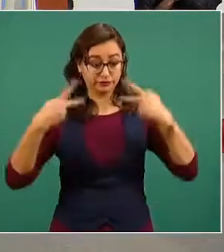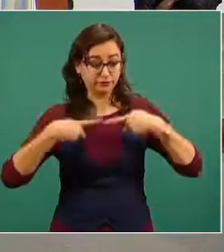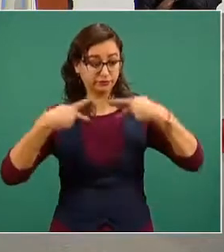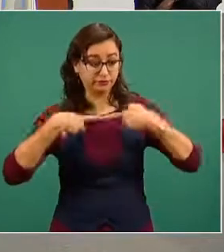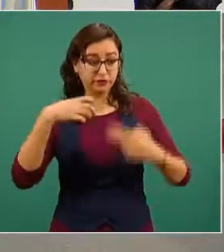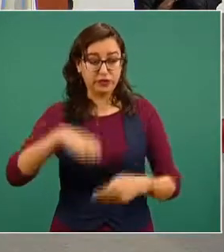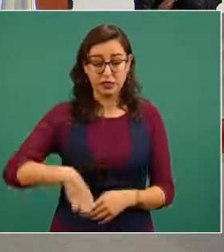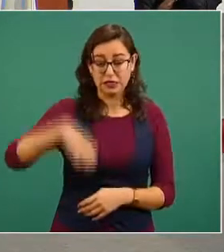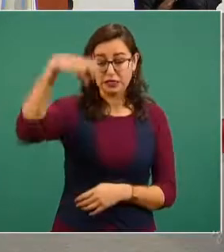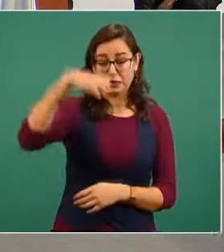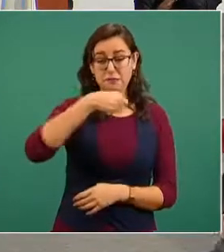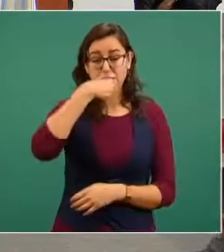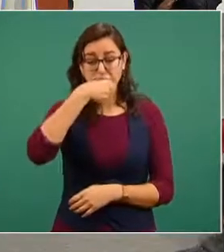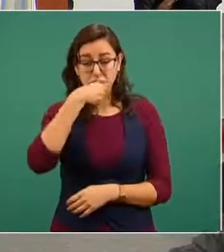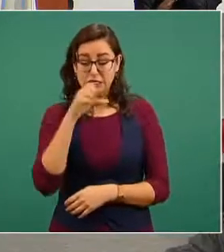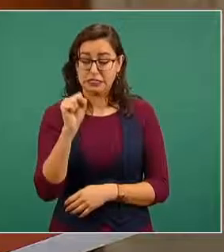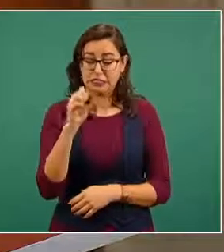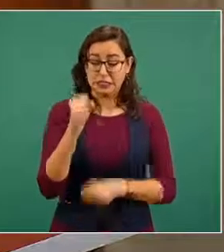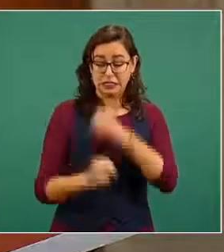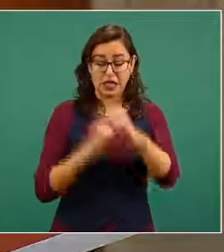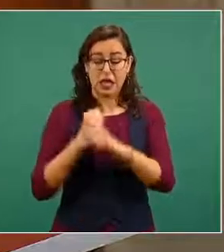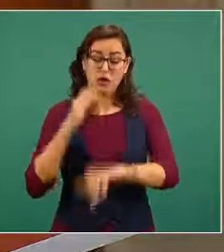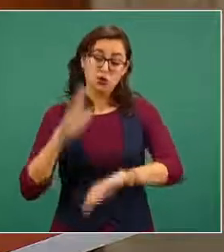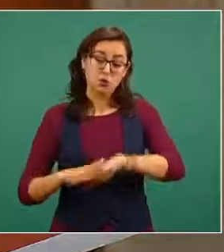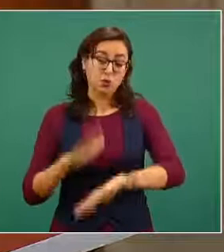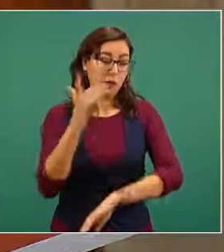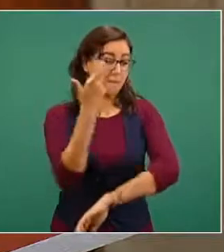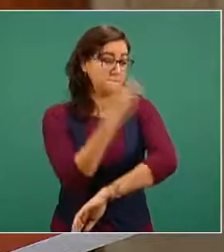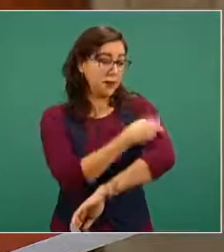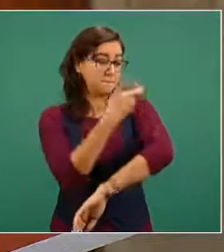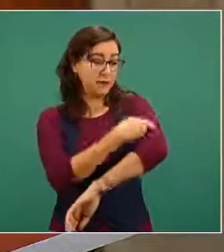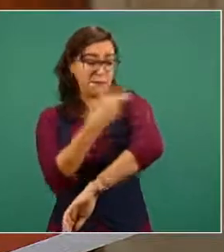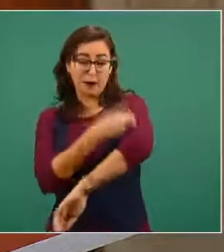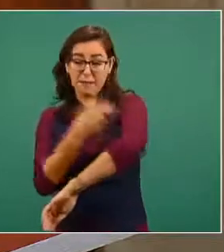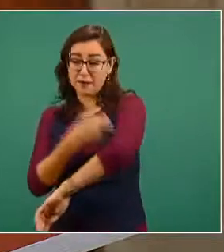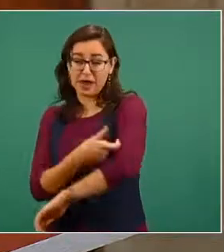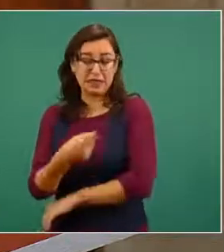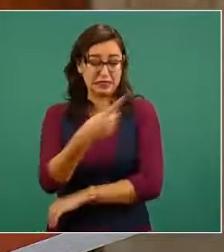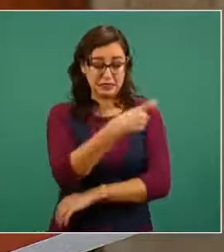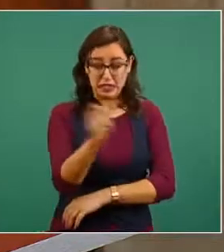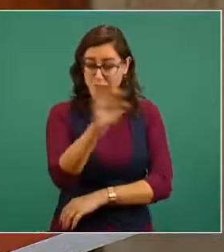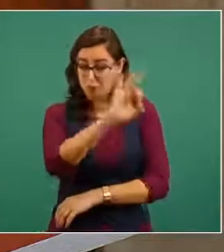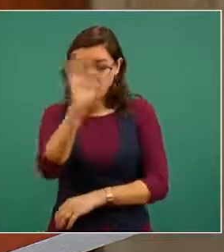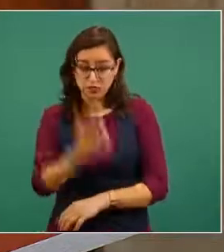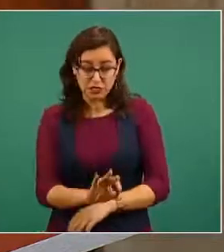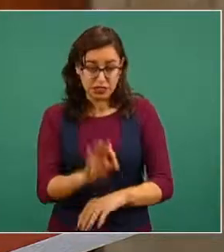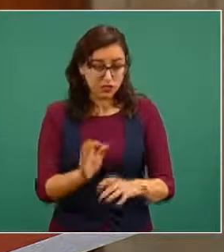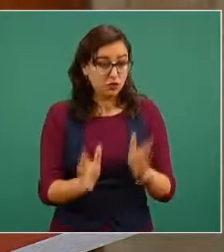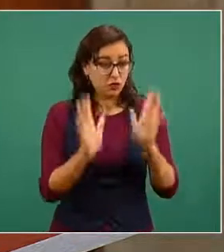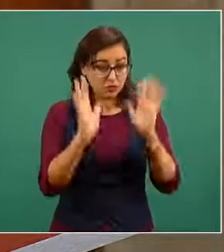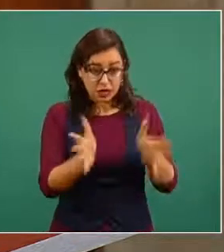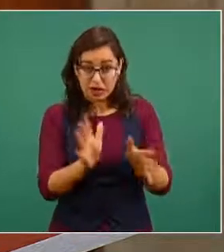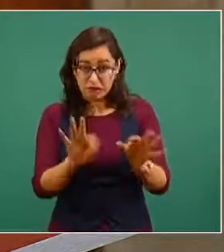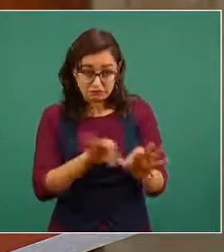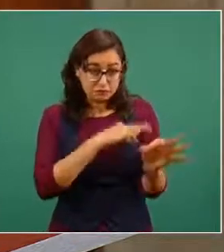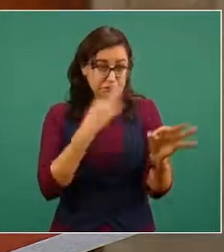los adultos mayores de 60 años en el país vamos a poder reducir